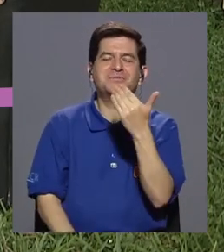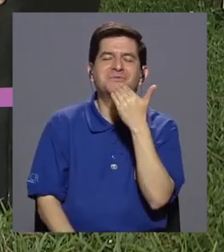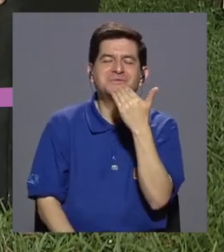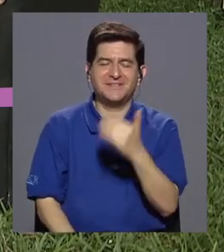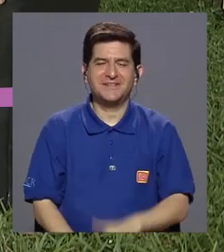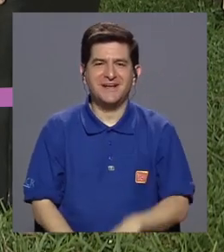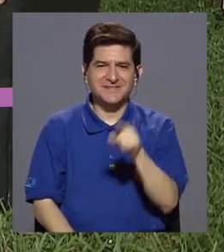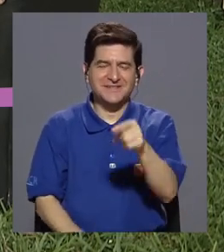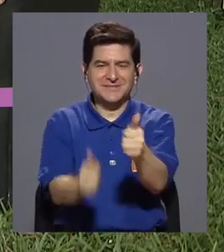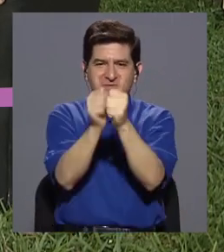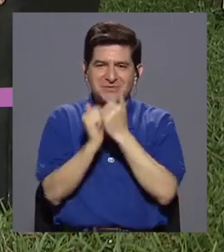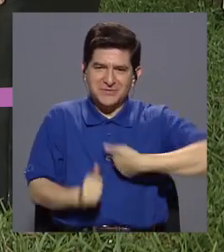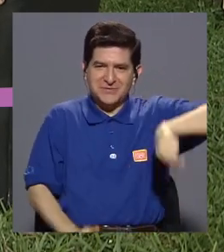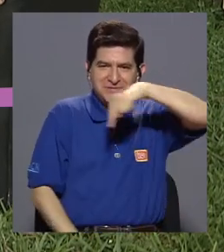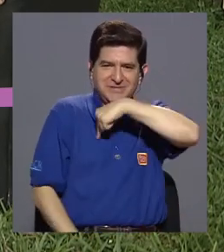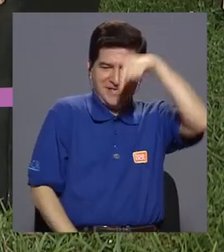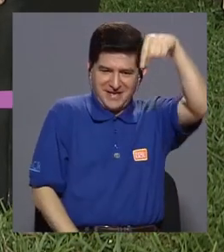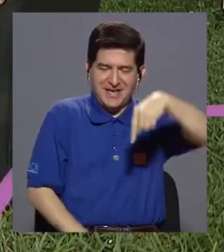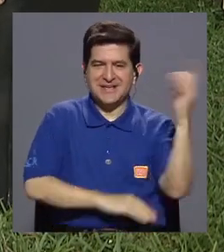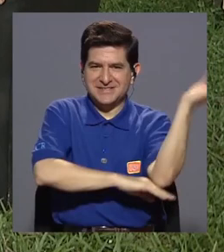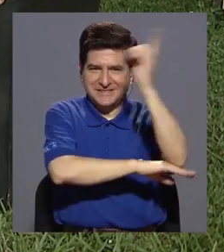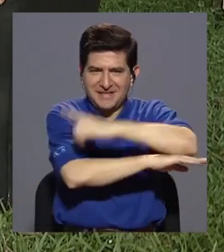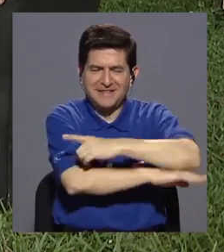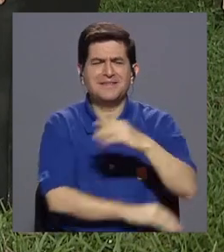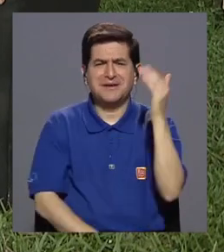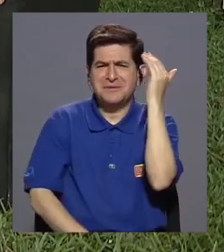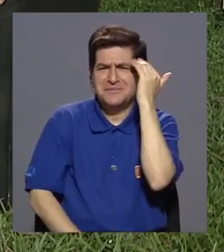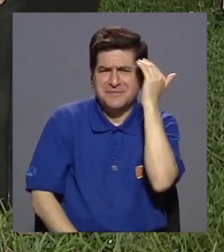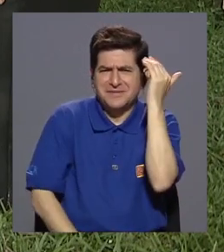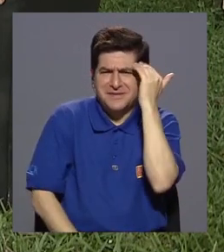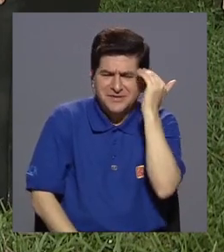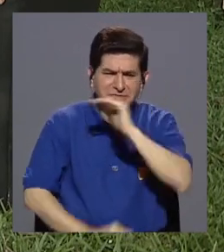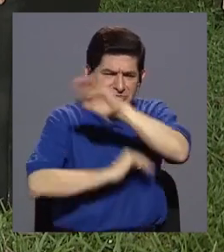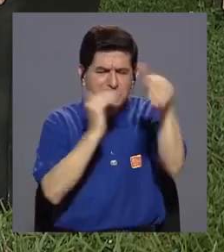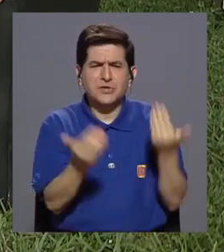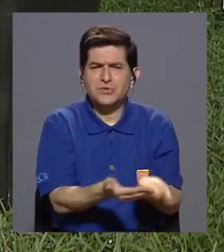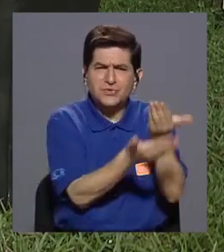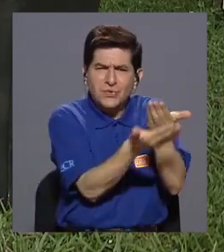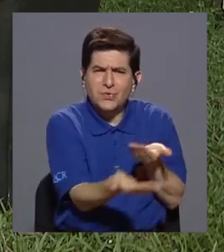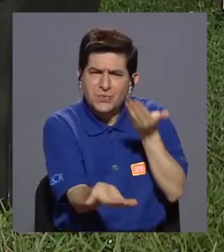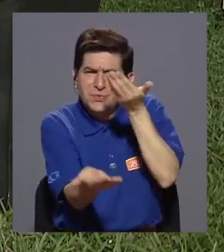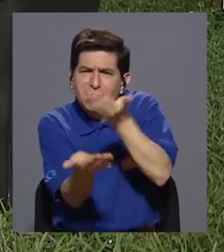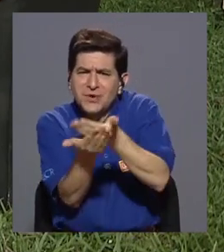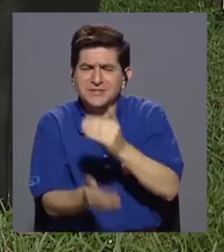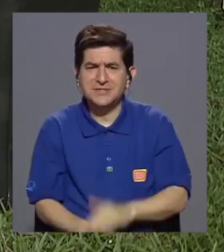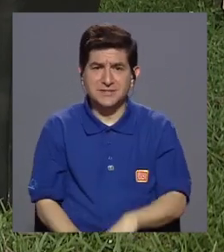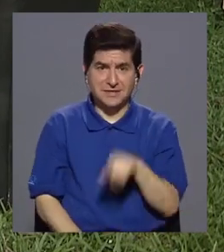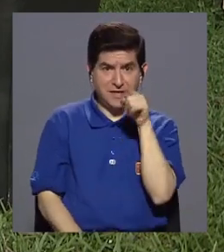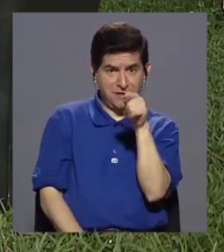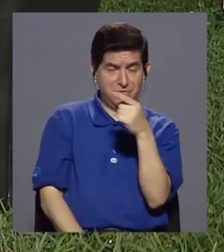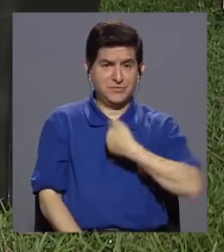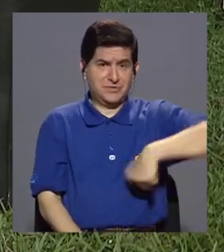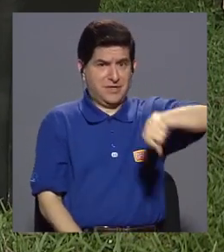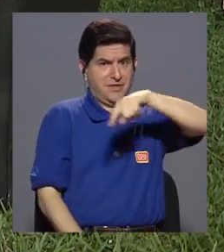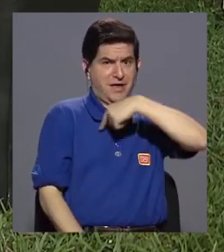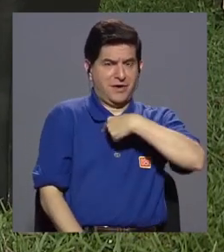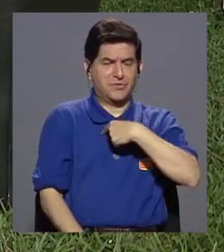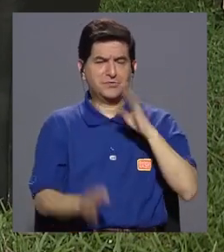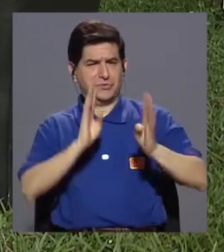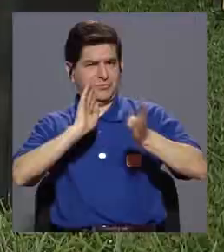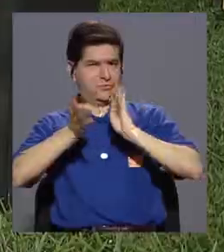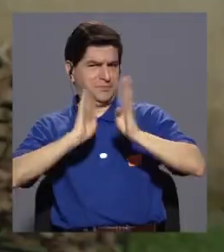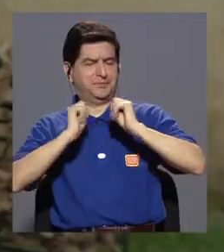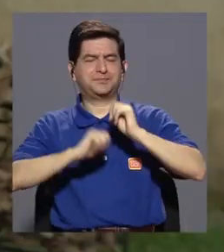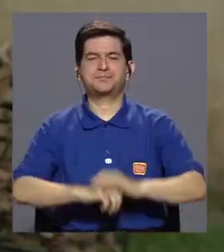doña Nuria, por acompañarnos el día de hoy para conocer toda esta propuesta que usted nos viene a